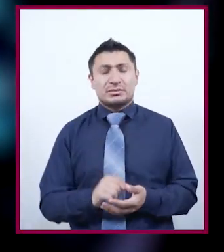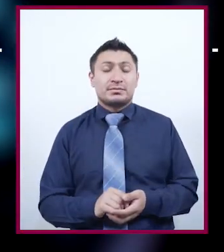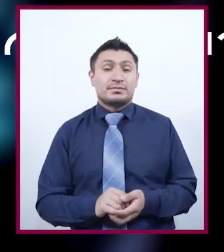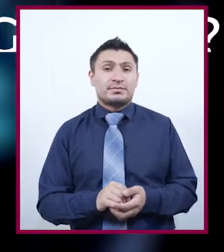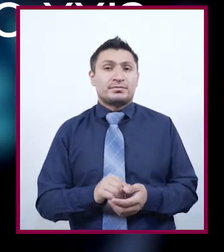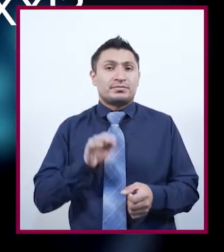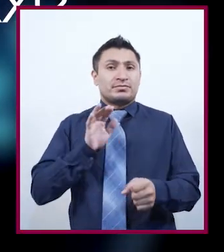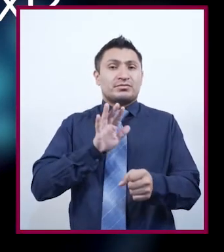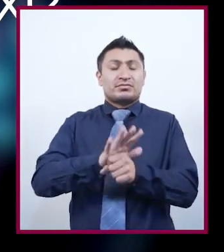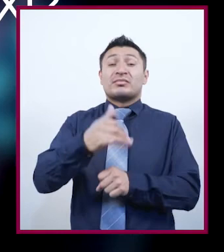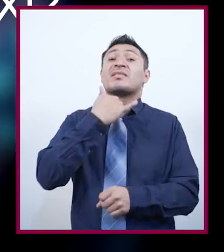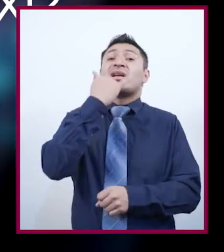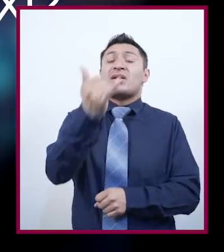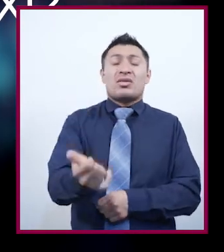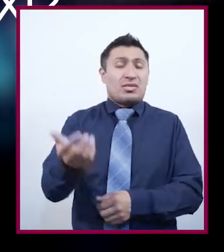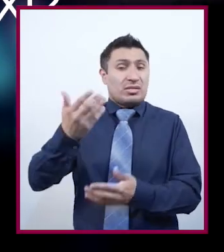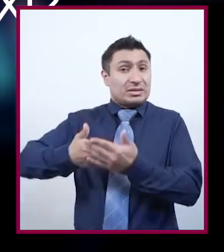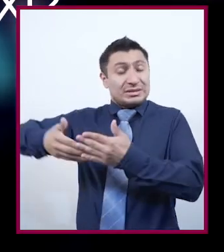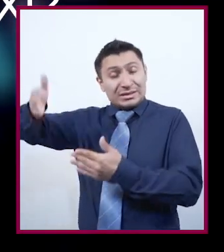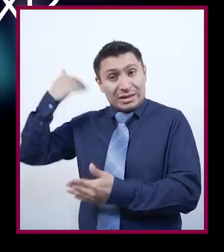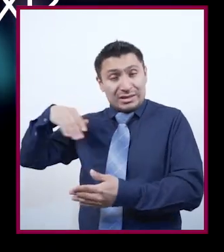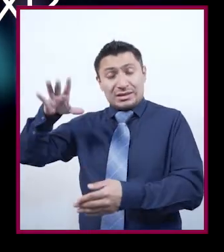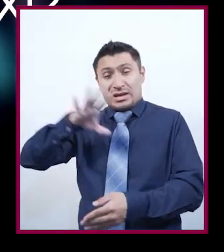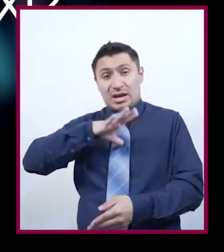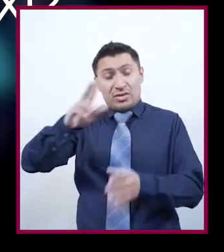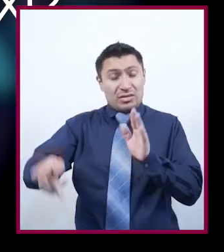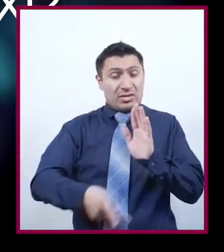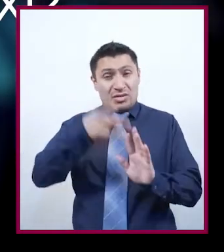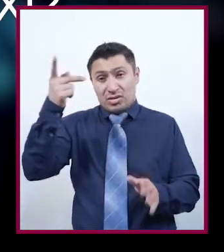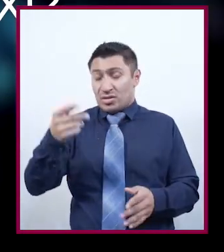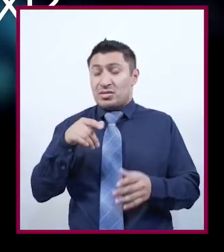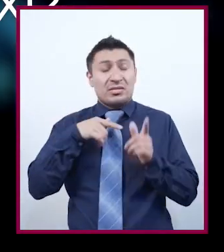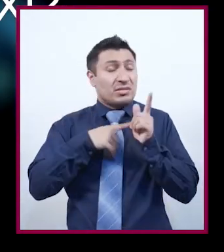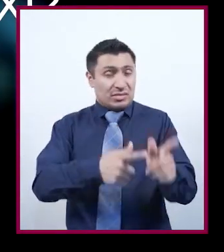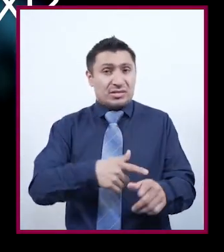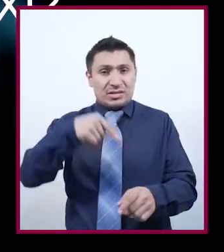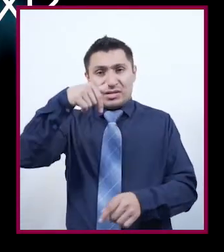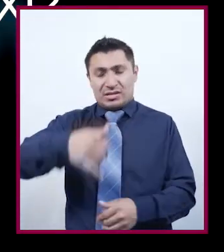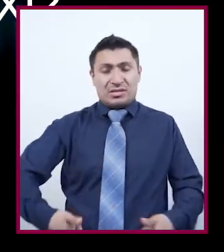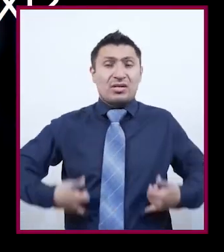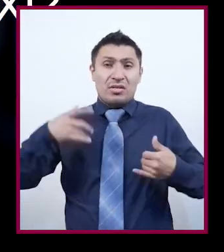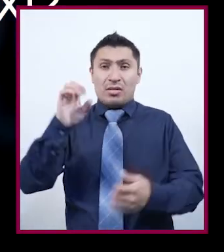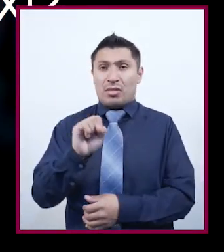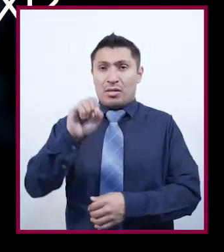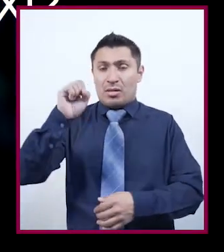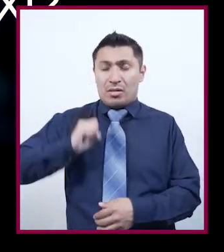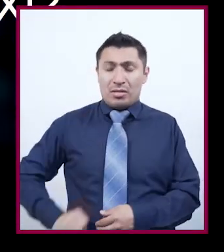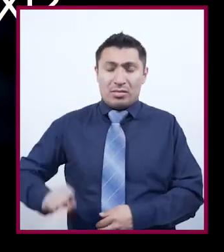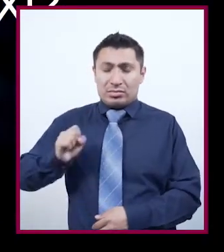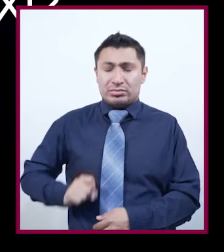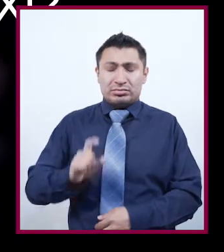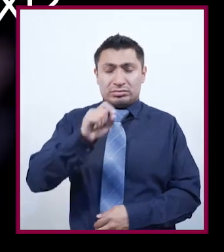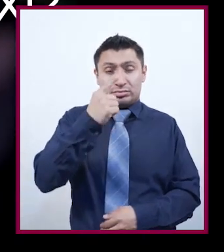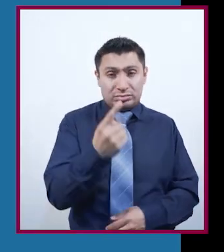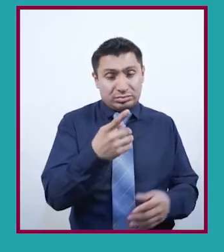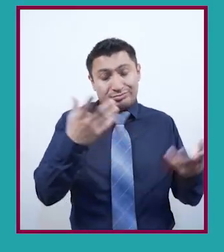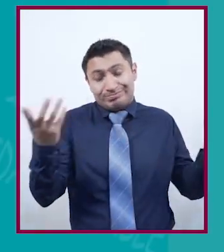¿Qué errores del siglo pasado ha vuelto a cometer la sociedad mexicana con sus jóvenes en el siglo XXI?